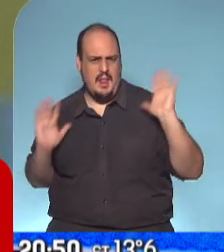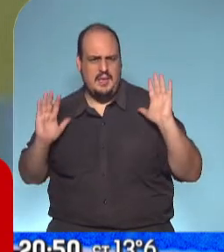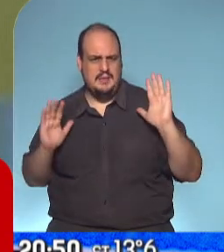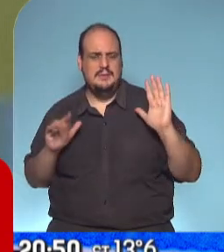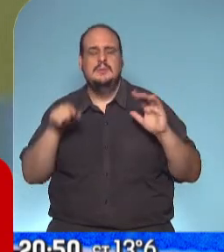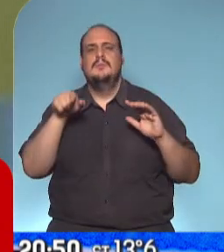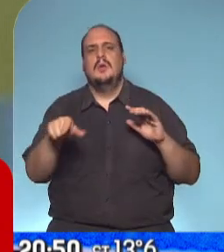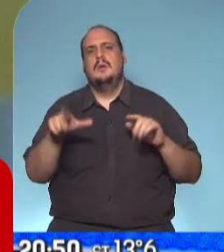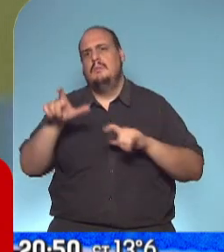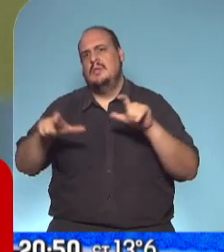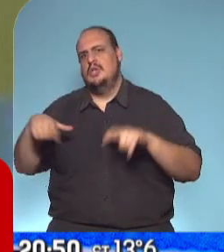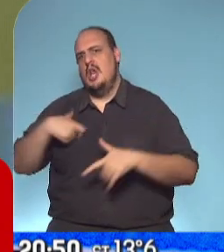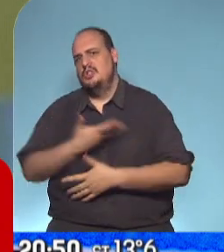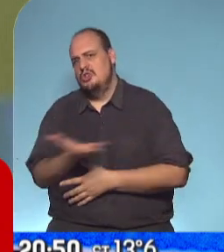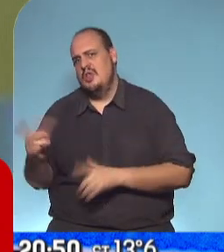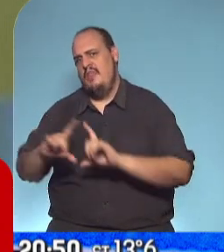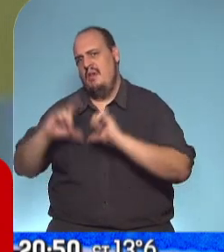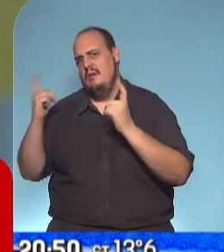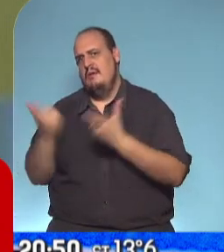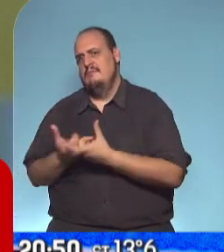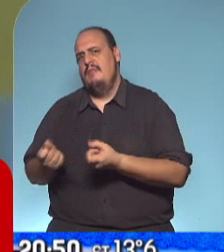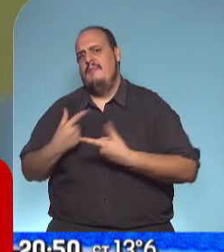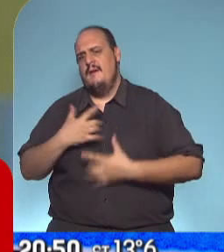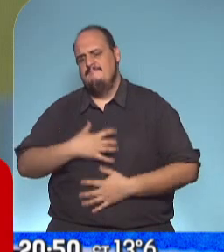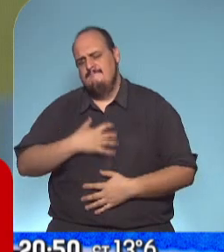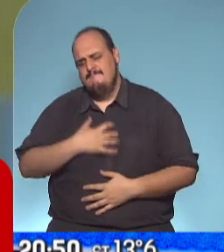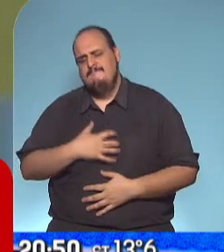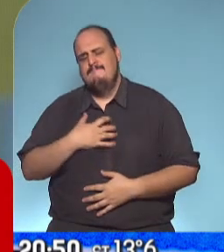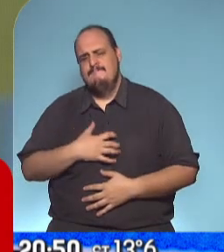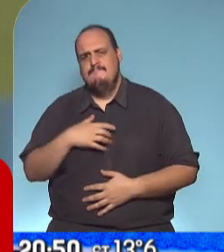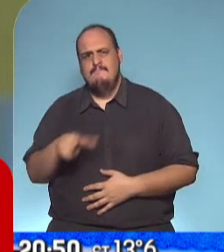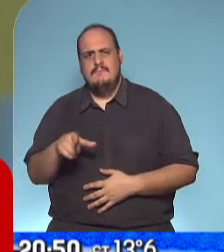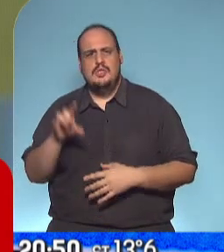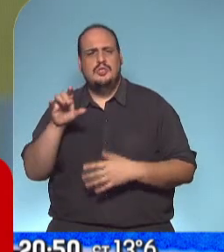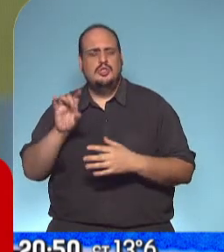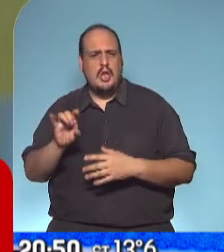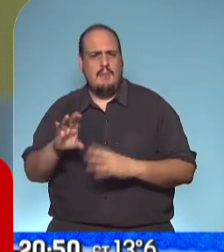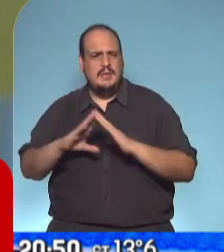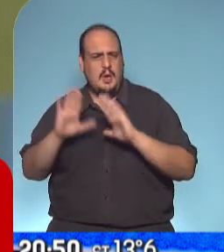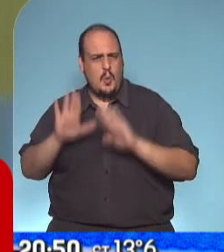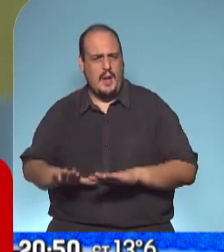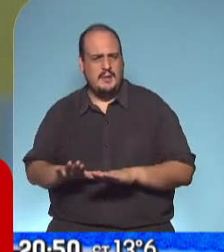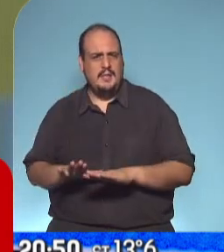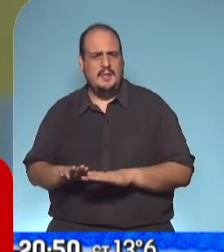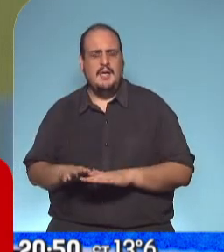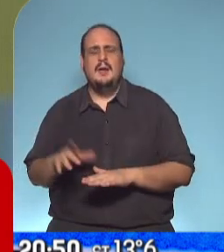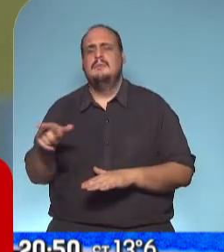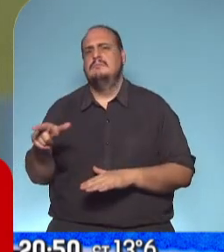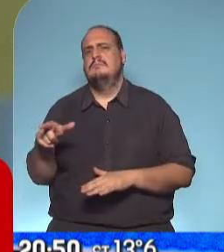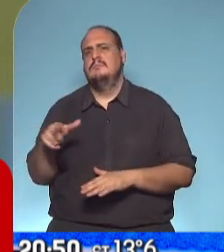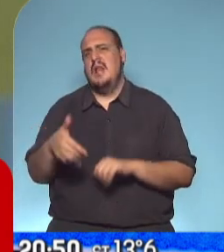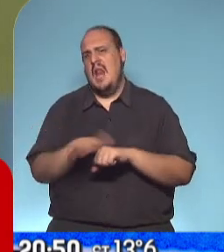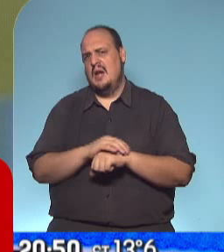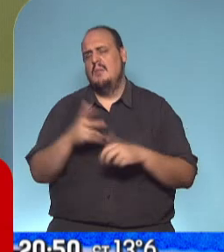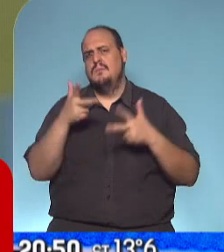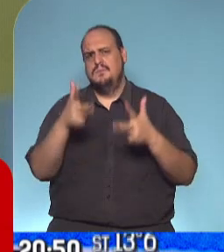social y el humor social que condiciona lo que va a pasar con la cuarentena, no nos referimos solamente, y él en general trata de